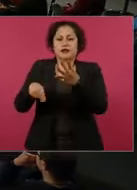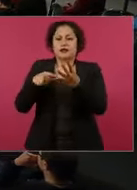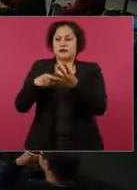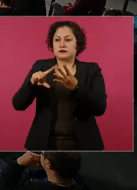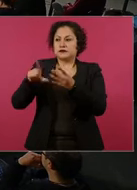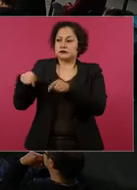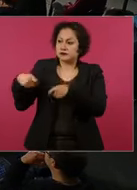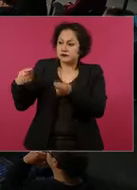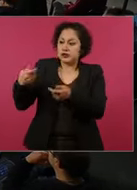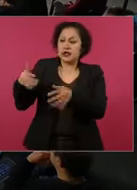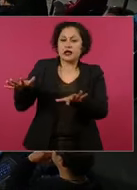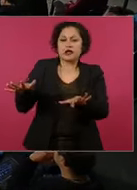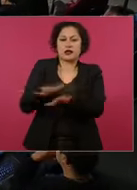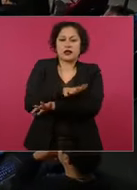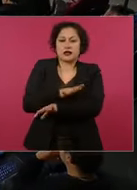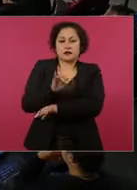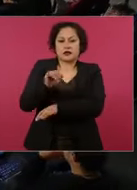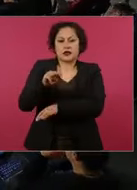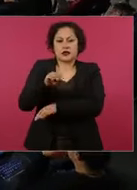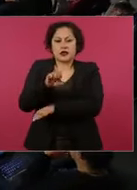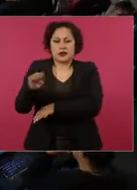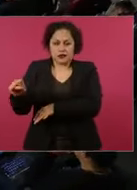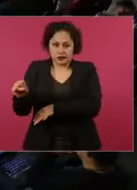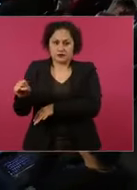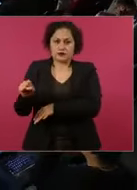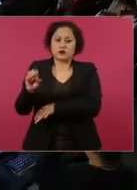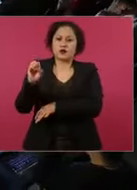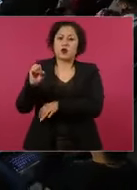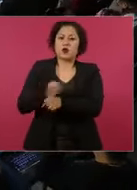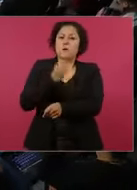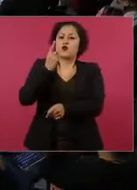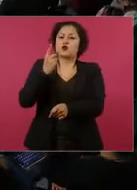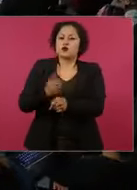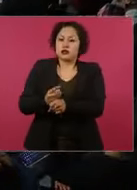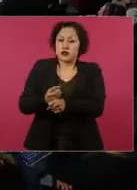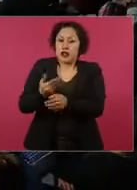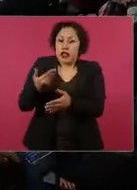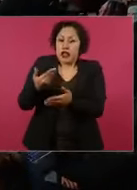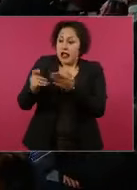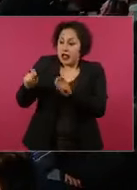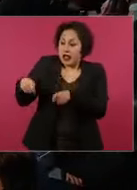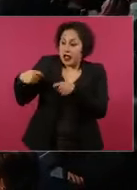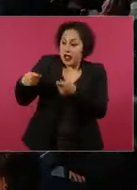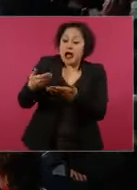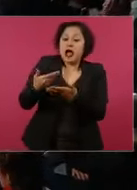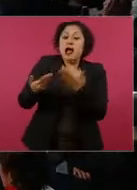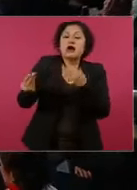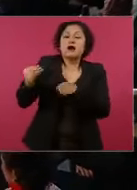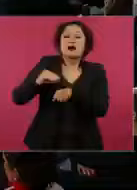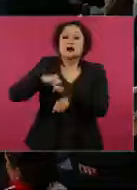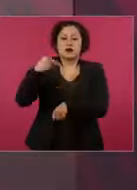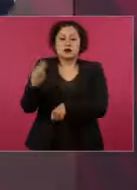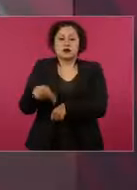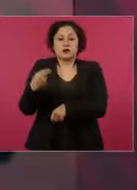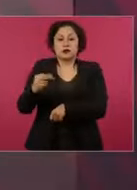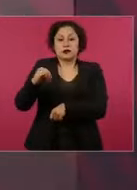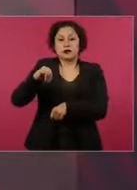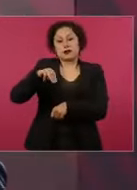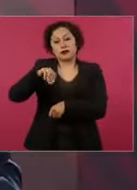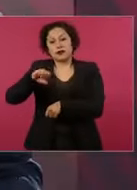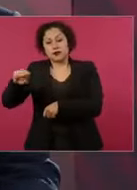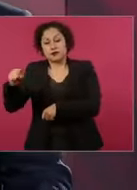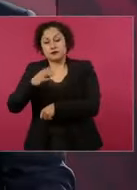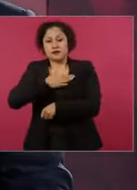y llegaron a IMSS-Bienestar, pero son los que vienen desde entonces,